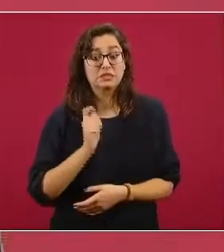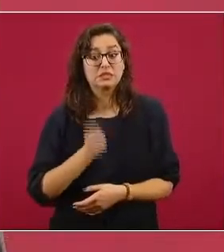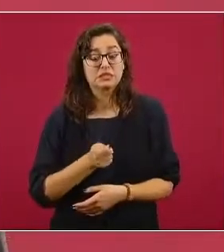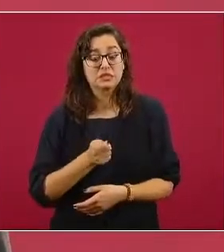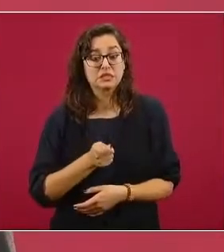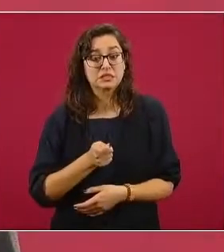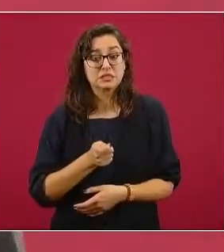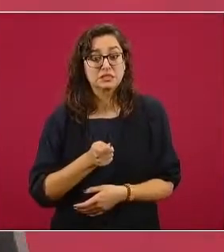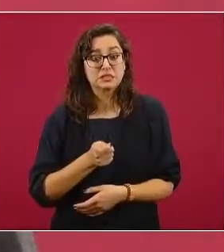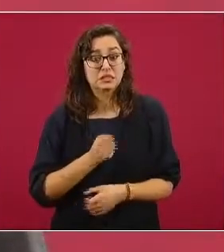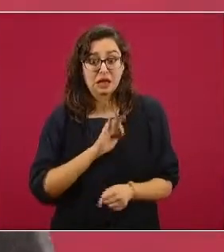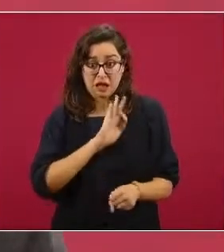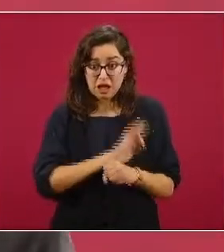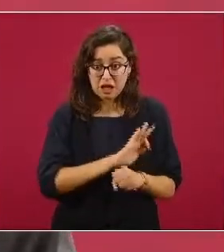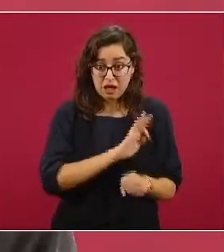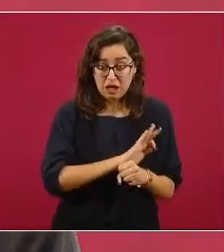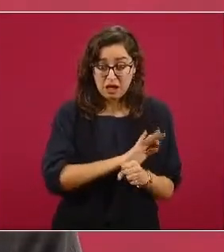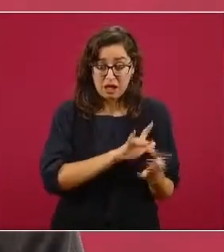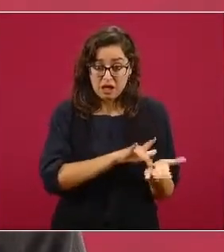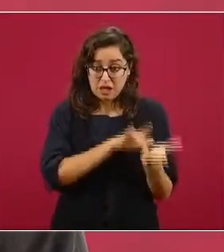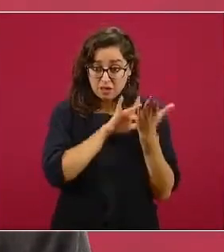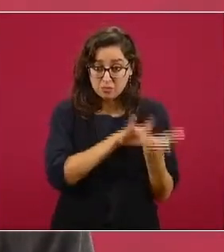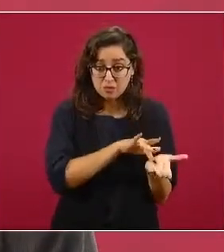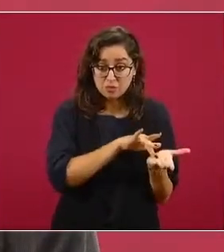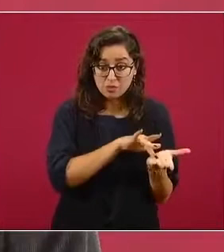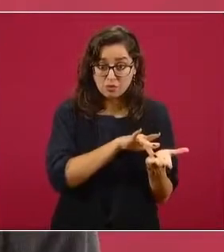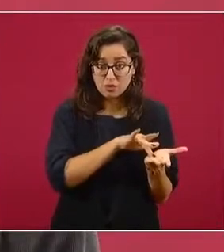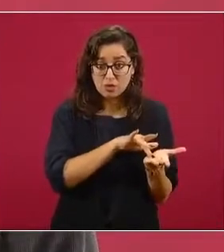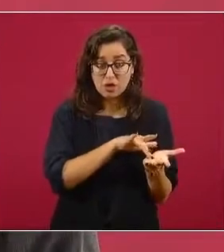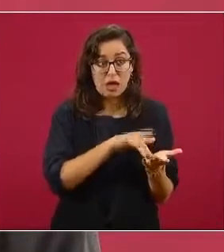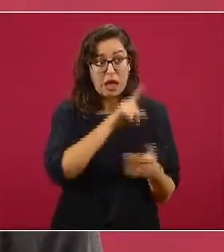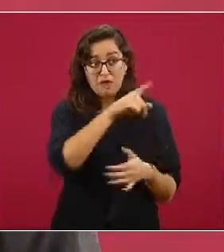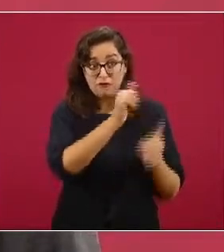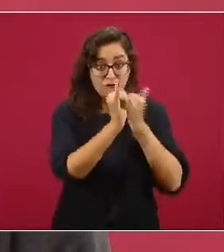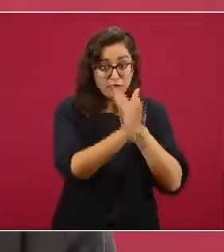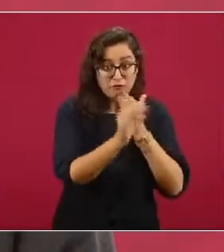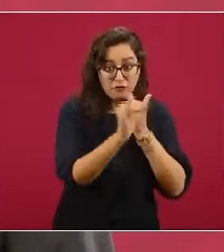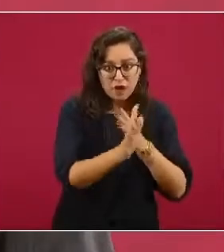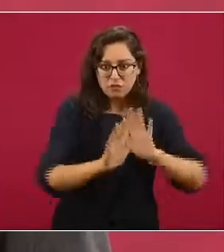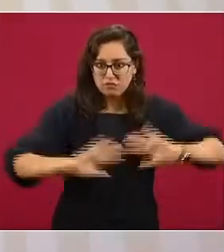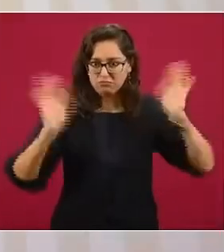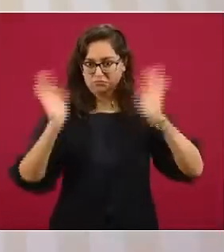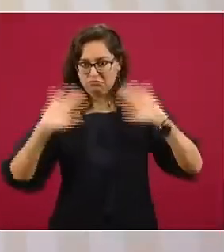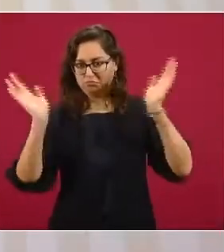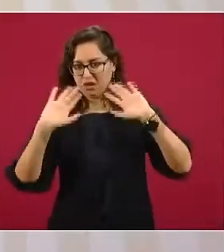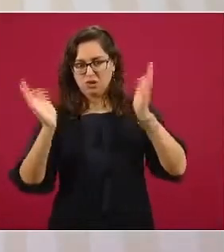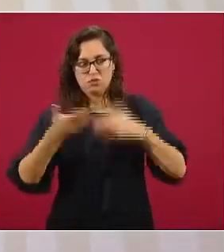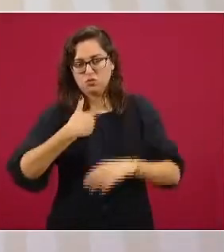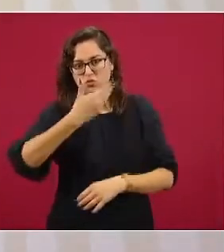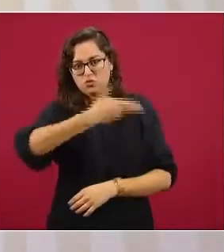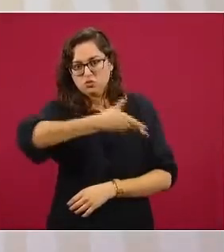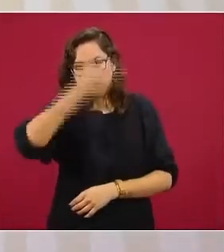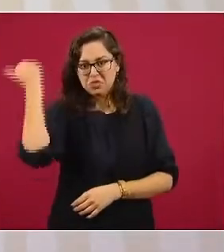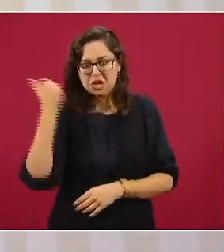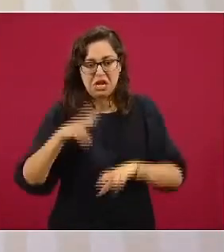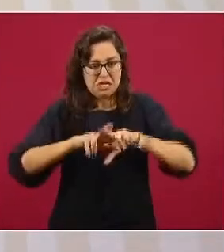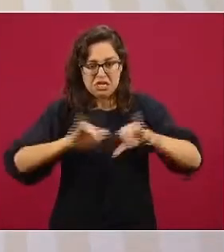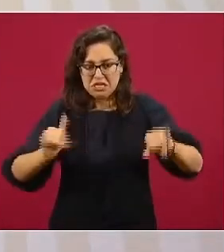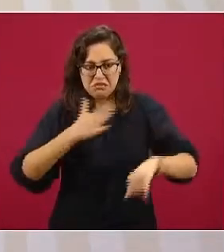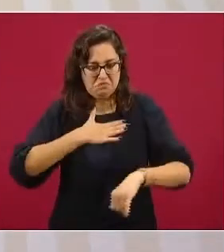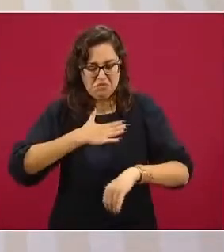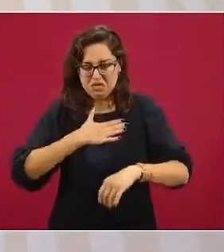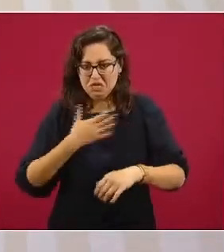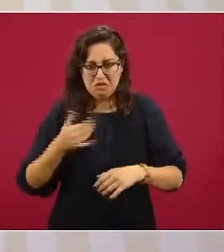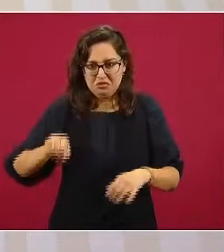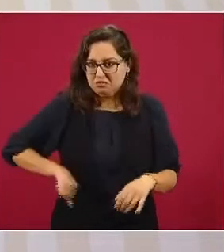avalando de que hubo fraude. Eso no lo sabemos ni nos corresponde, eso lo